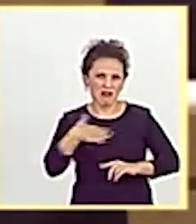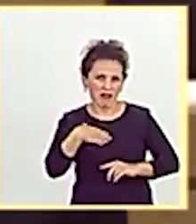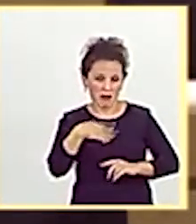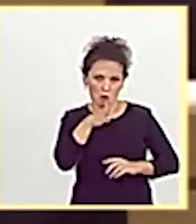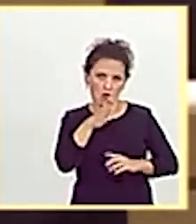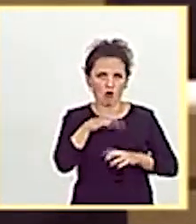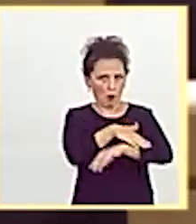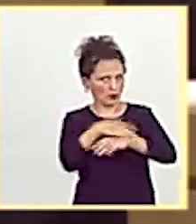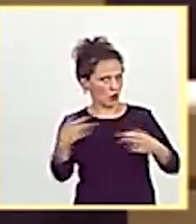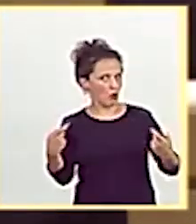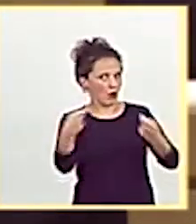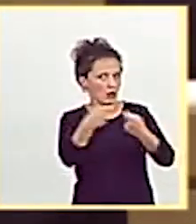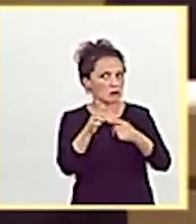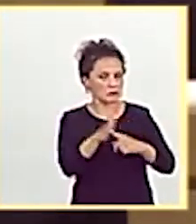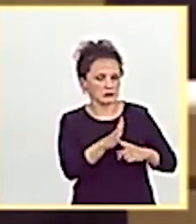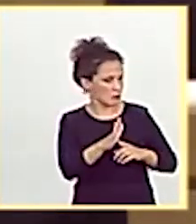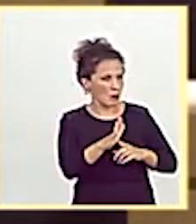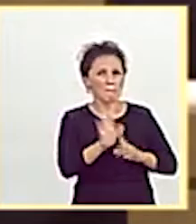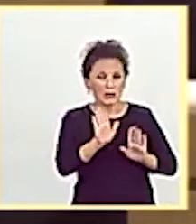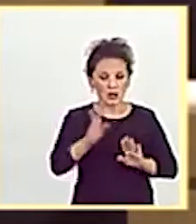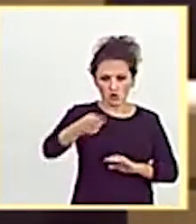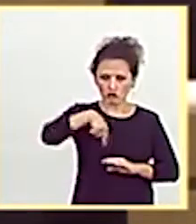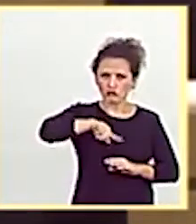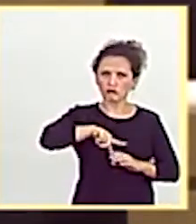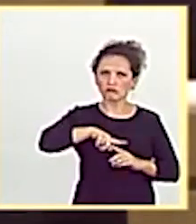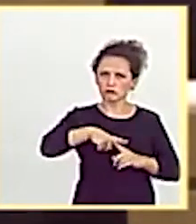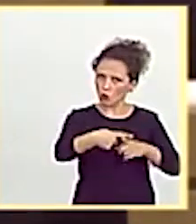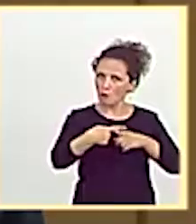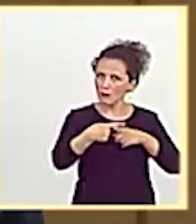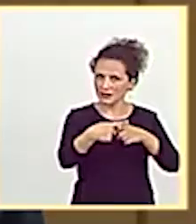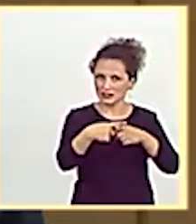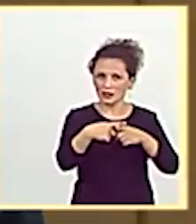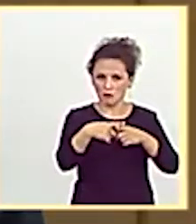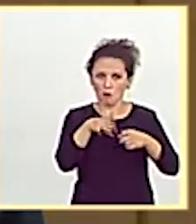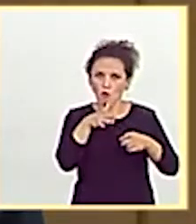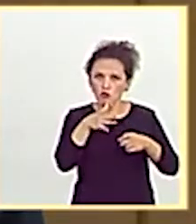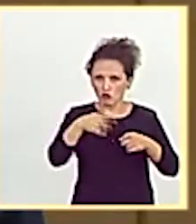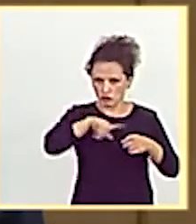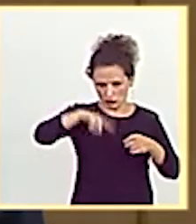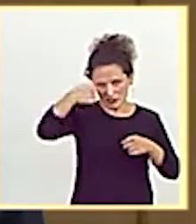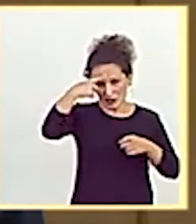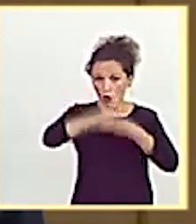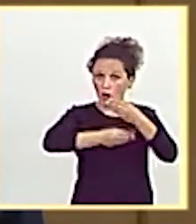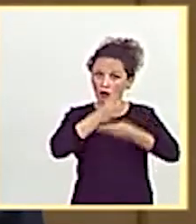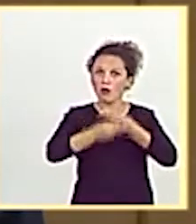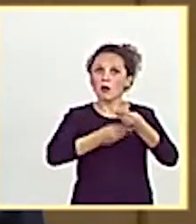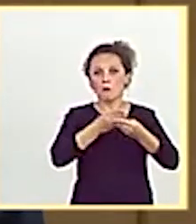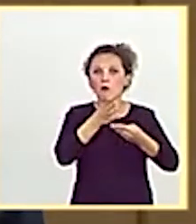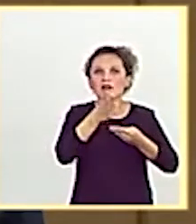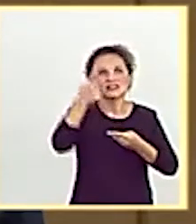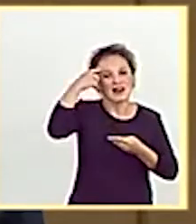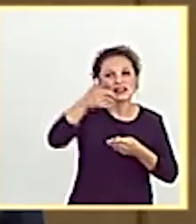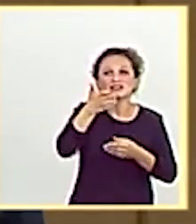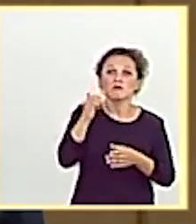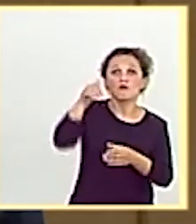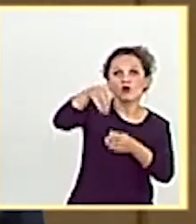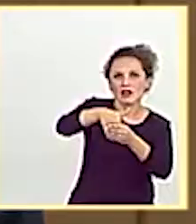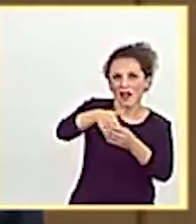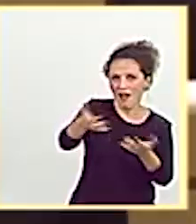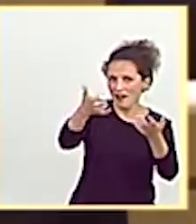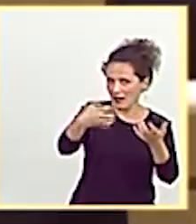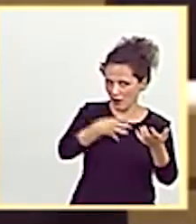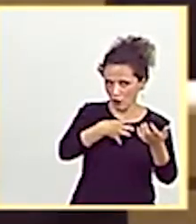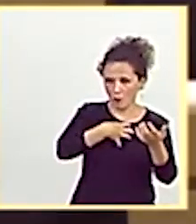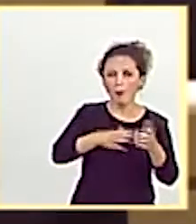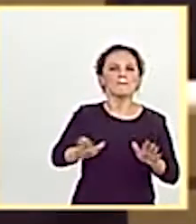Y, ciertamente, compartimos que los utilizan, como también dijo usted, porque saben que no pueden ganar con las urnas. Pero